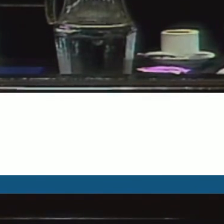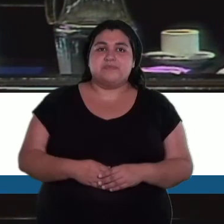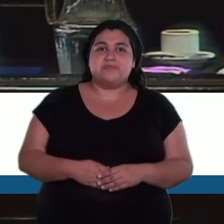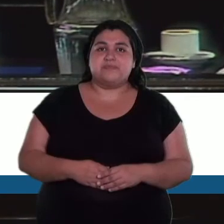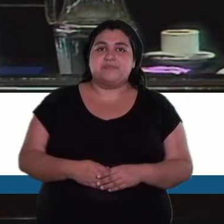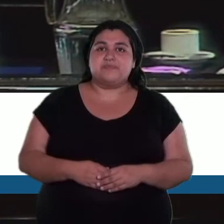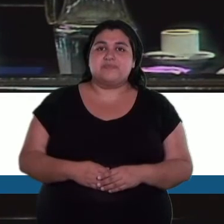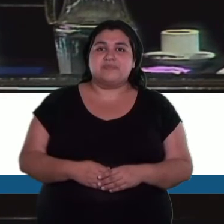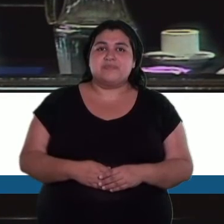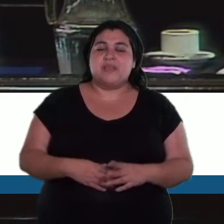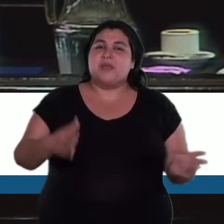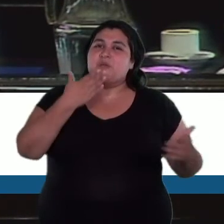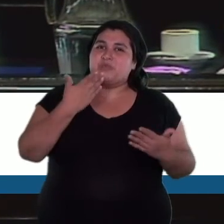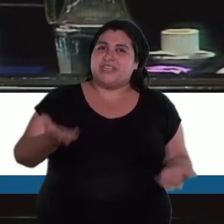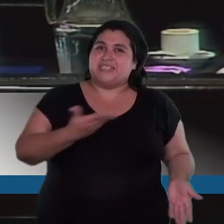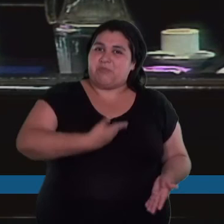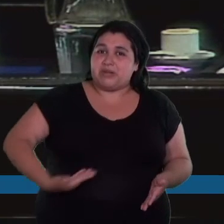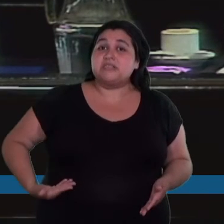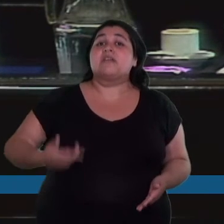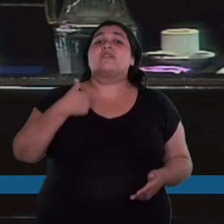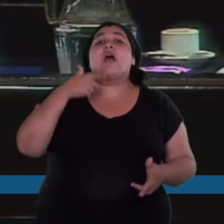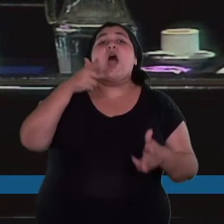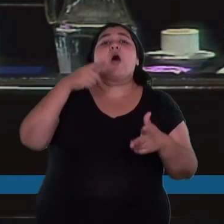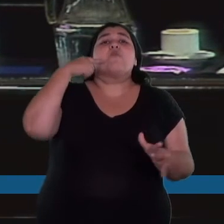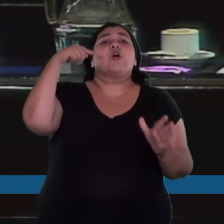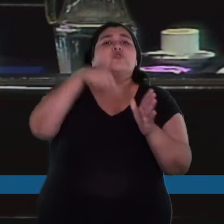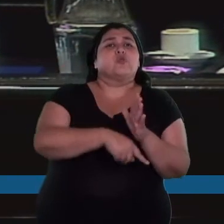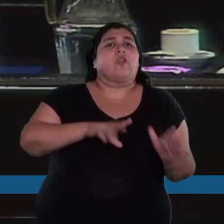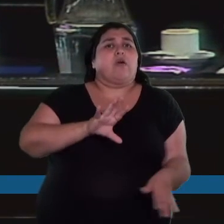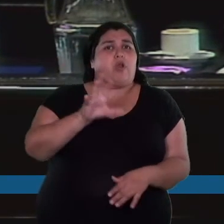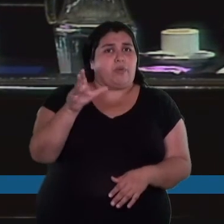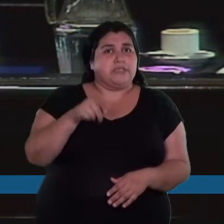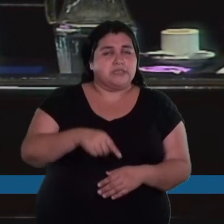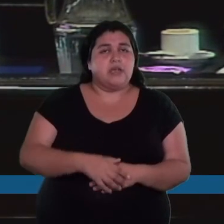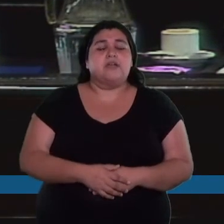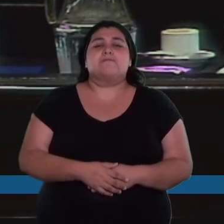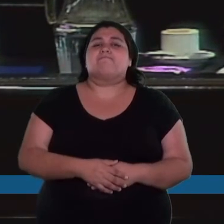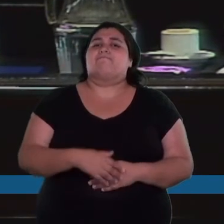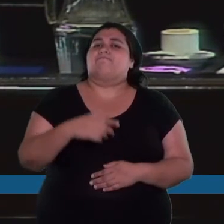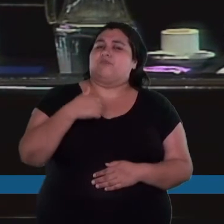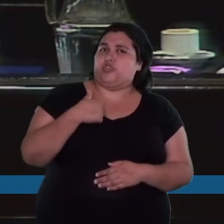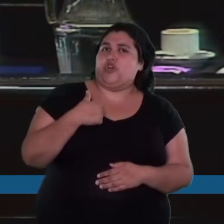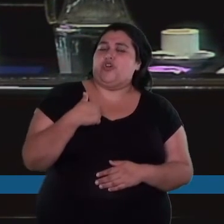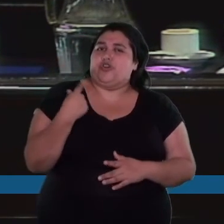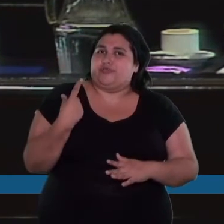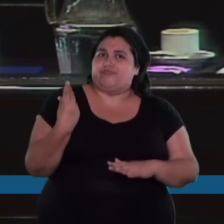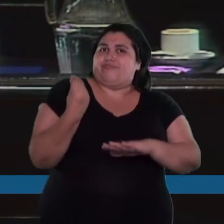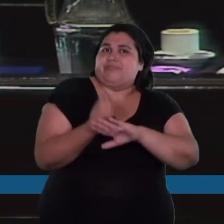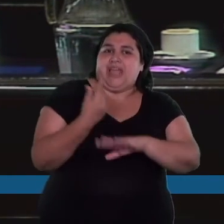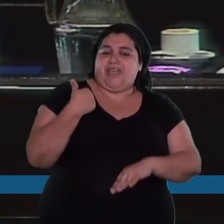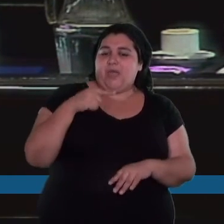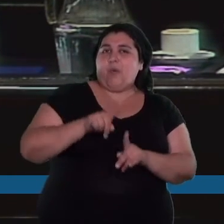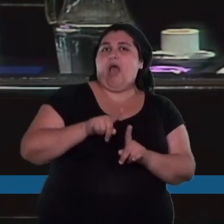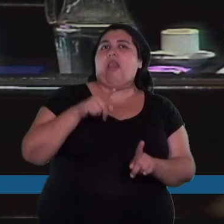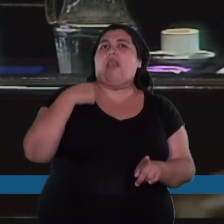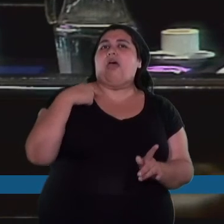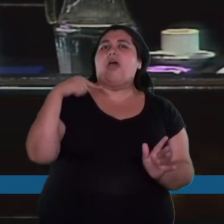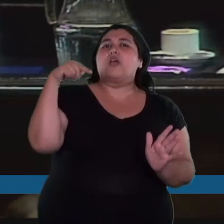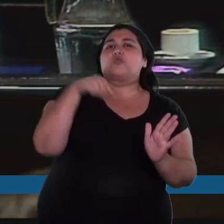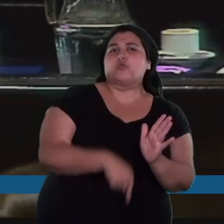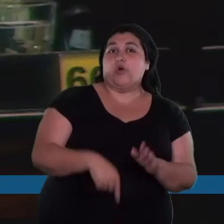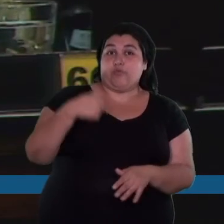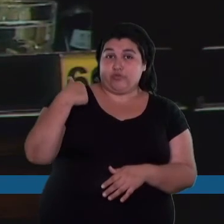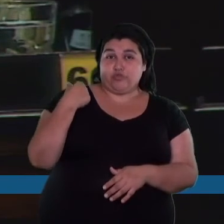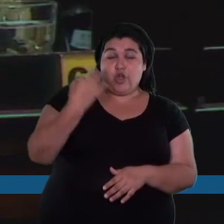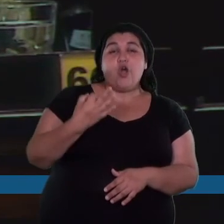señor presidente. Bueno, voy a hablar del sur de la provincia. Hoy me toca ser la más patagónica de esta Cámara. Vengo desde